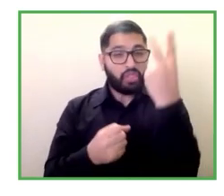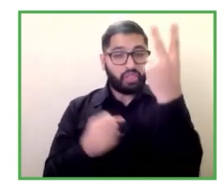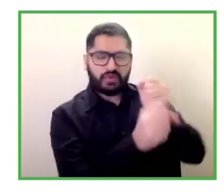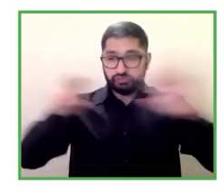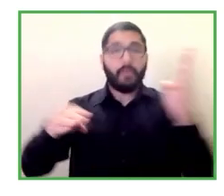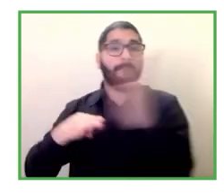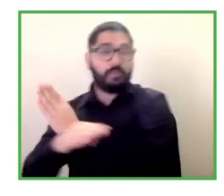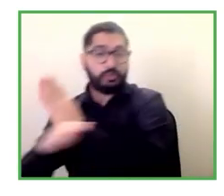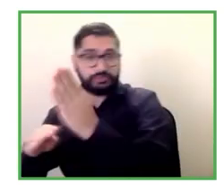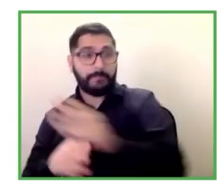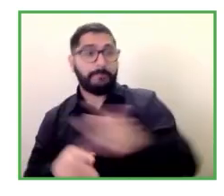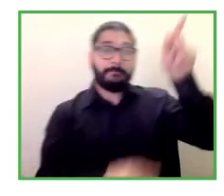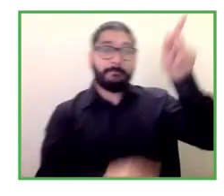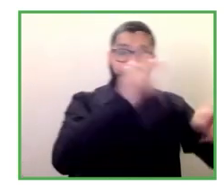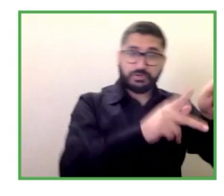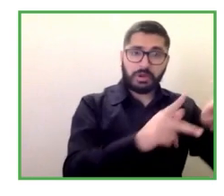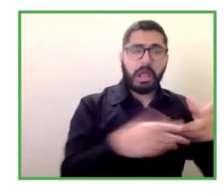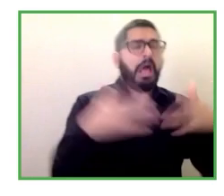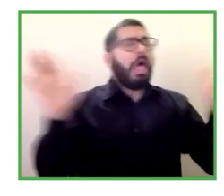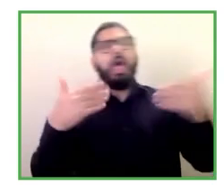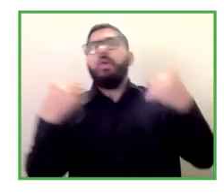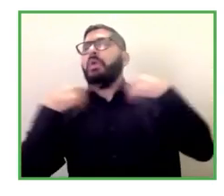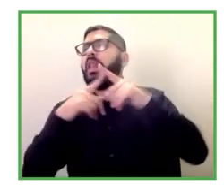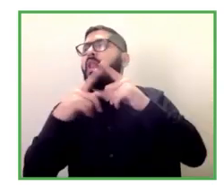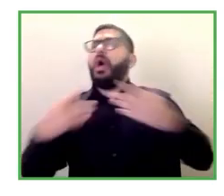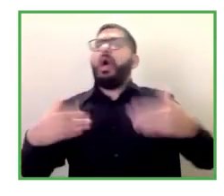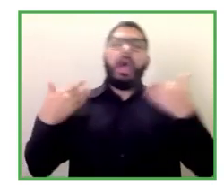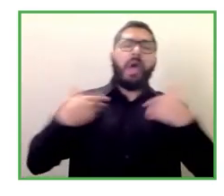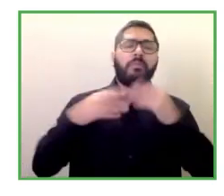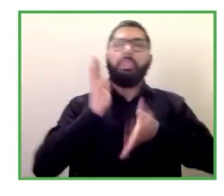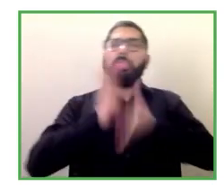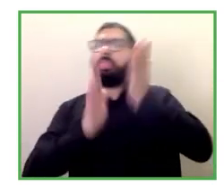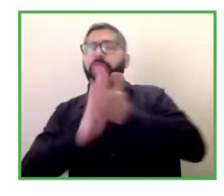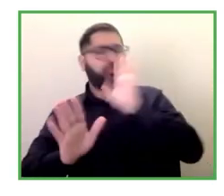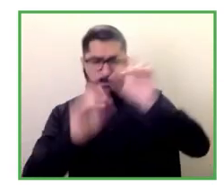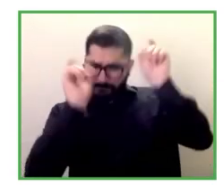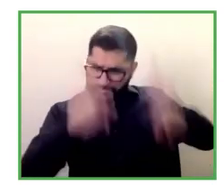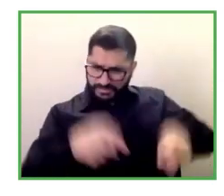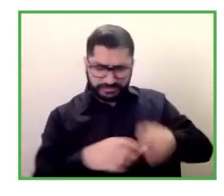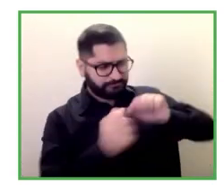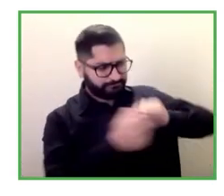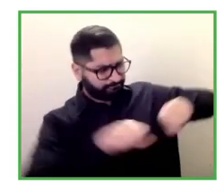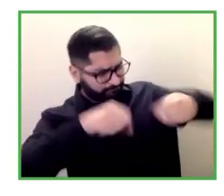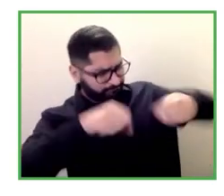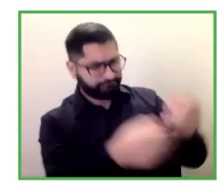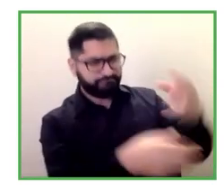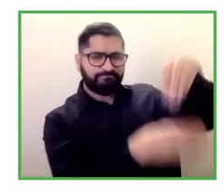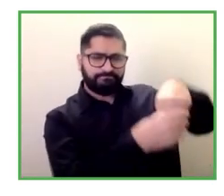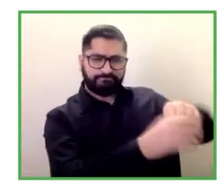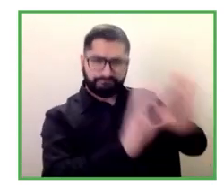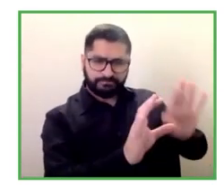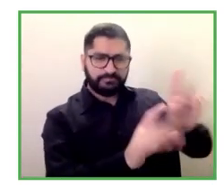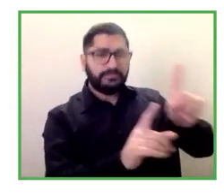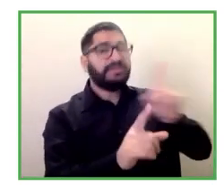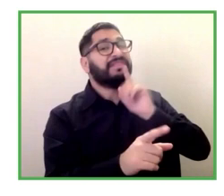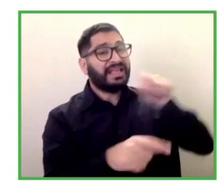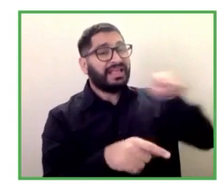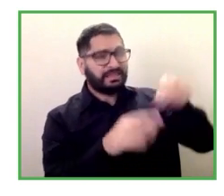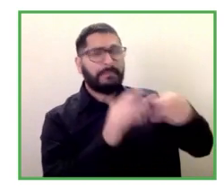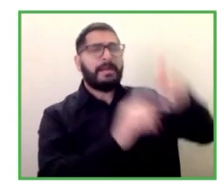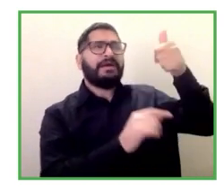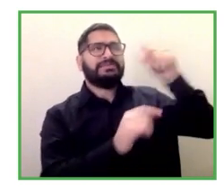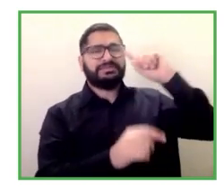la tendencia que sigue estas dos categorías es alrededor del 10% de las peticiones de cada una de estas categorías